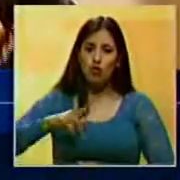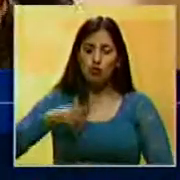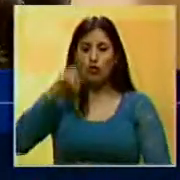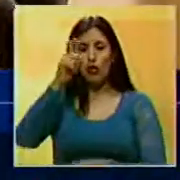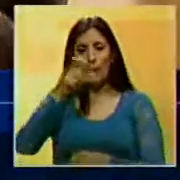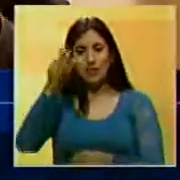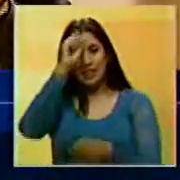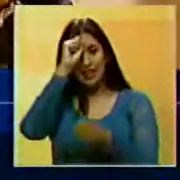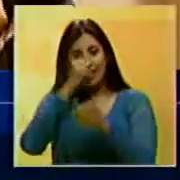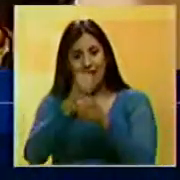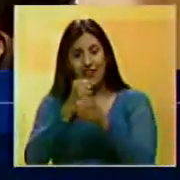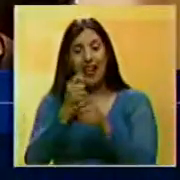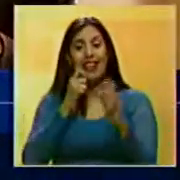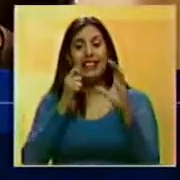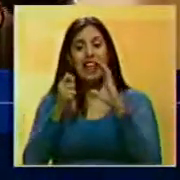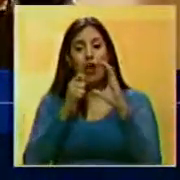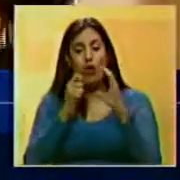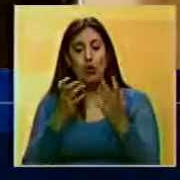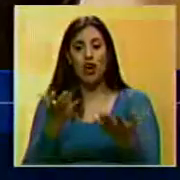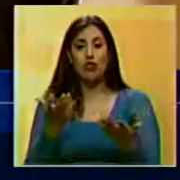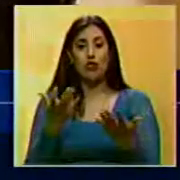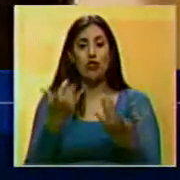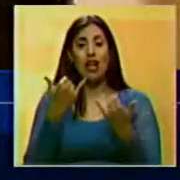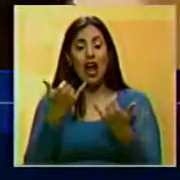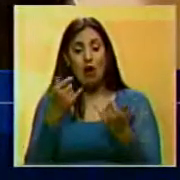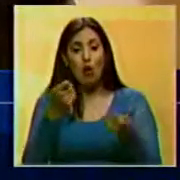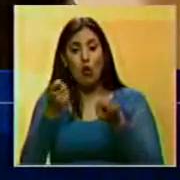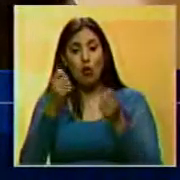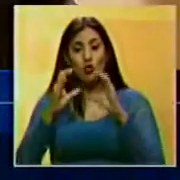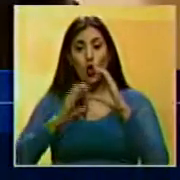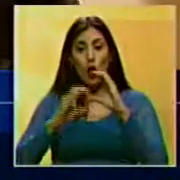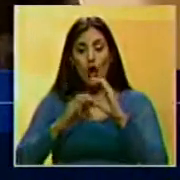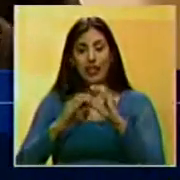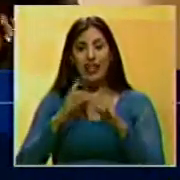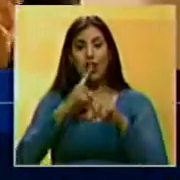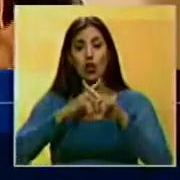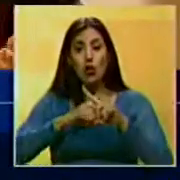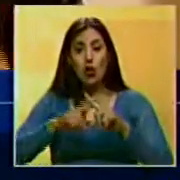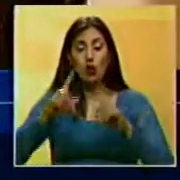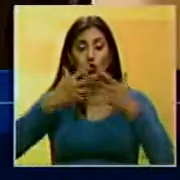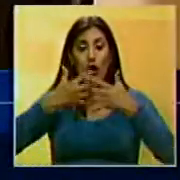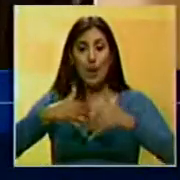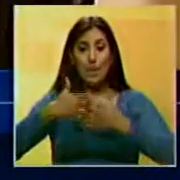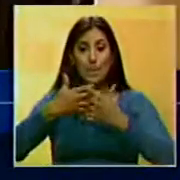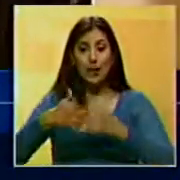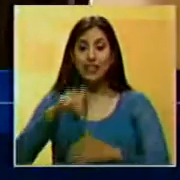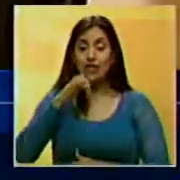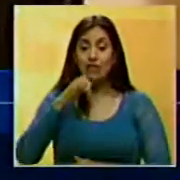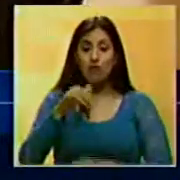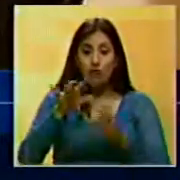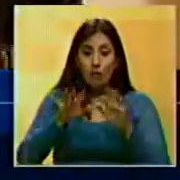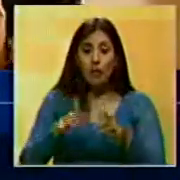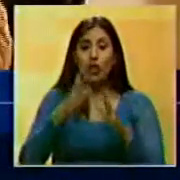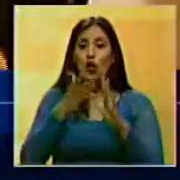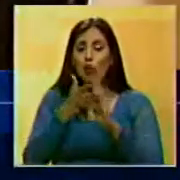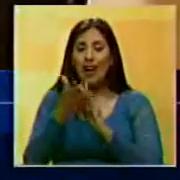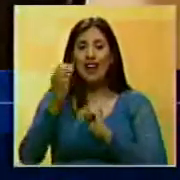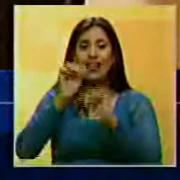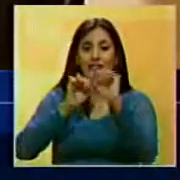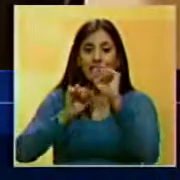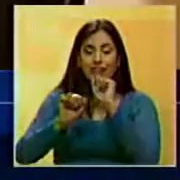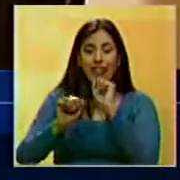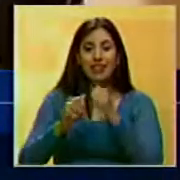operadores en telecomunicaciones, las reguladoras, las grandes empresas de informática, para que tomen las